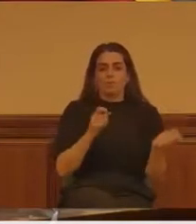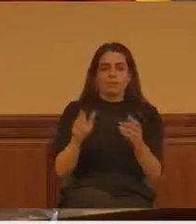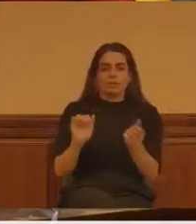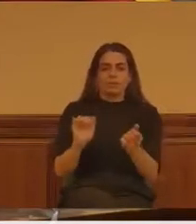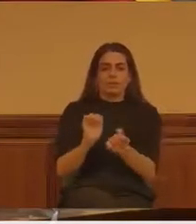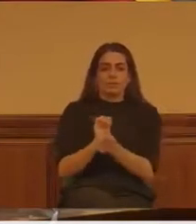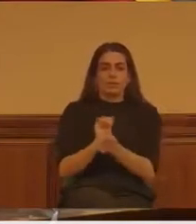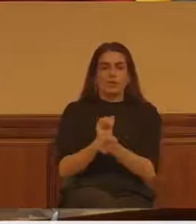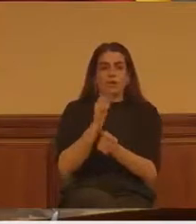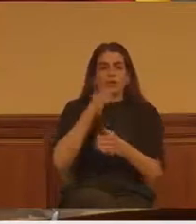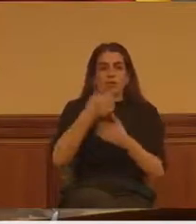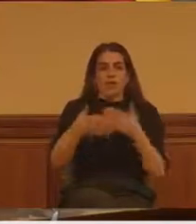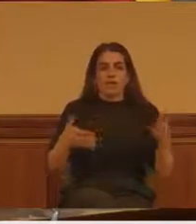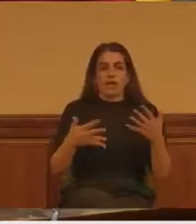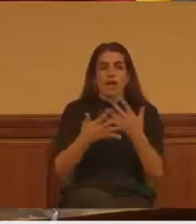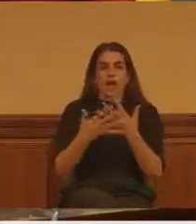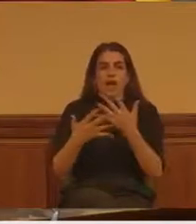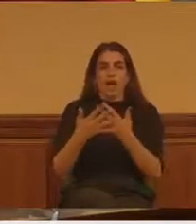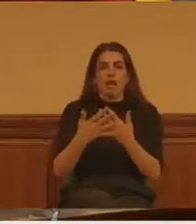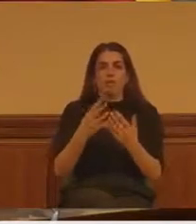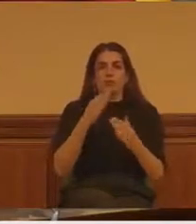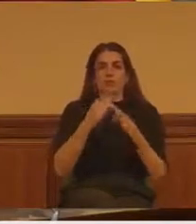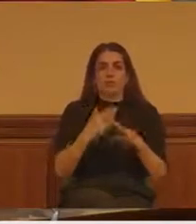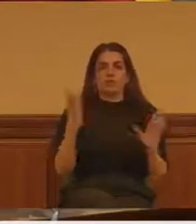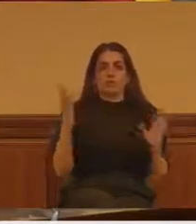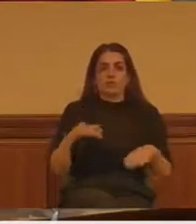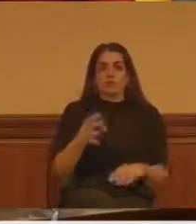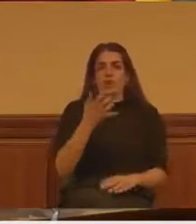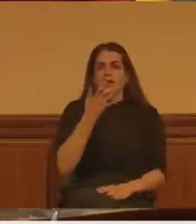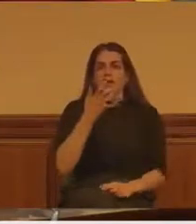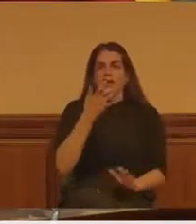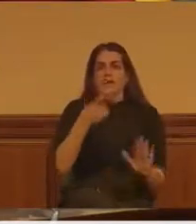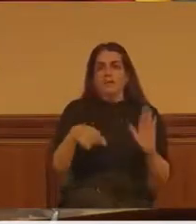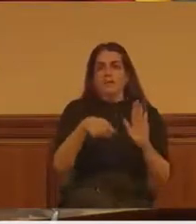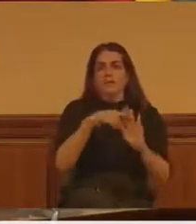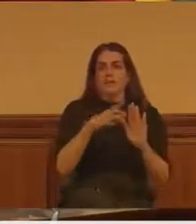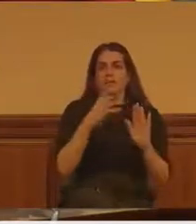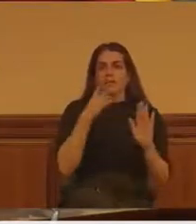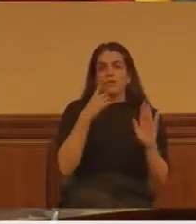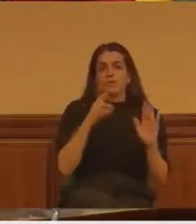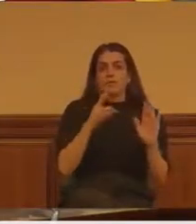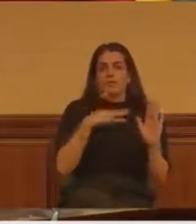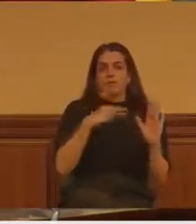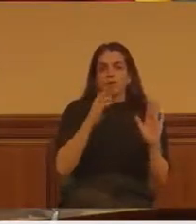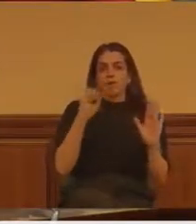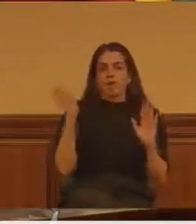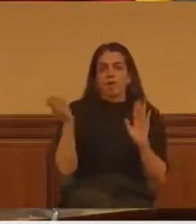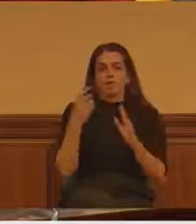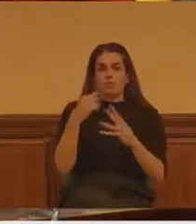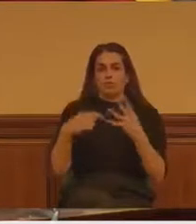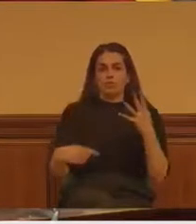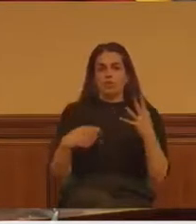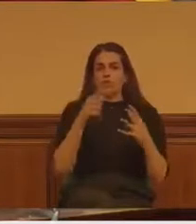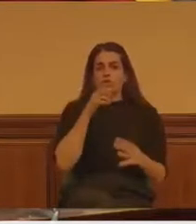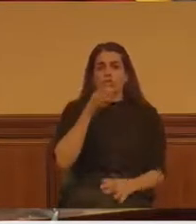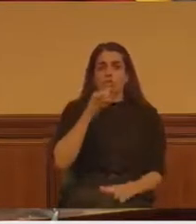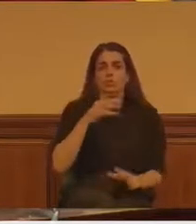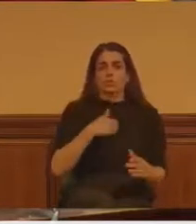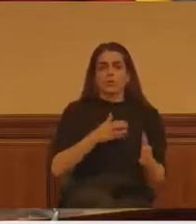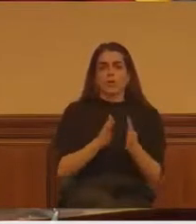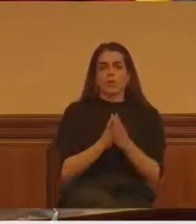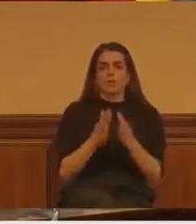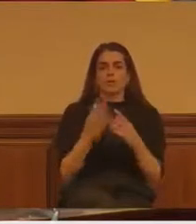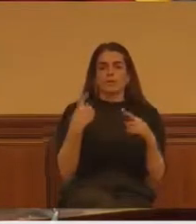tanta cárcel. Porque se pueden poner esos ejemplos o se pueden poner otros. Mire, yo he traído un tuit que le pusieron a un compañero mío,